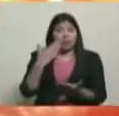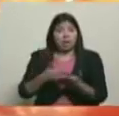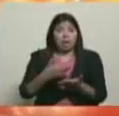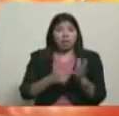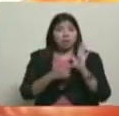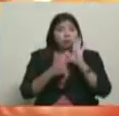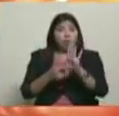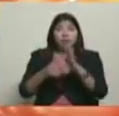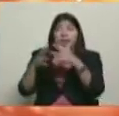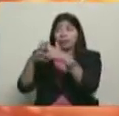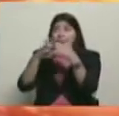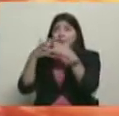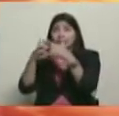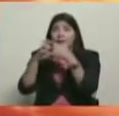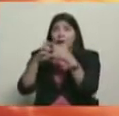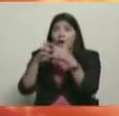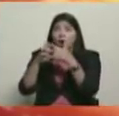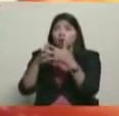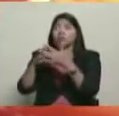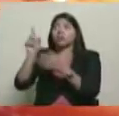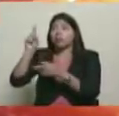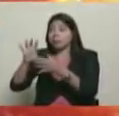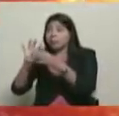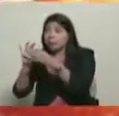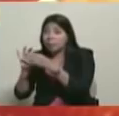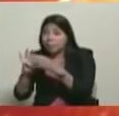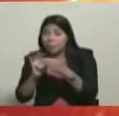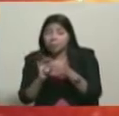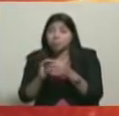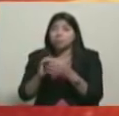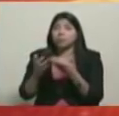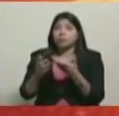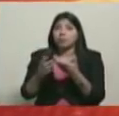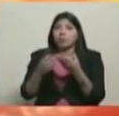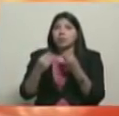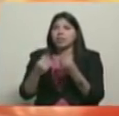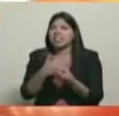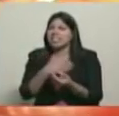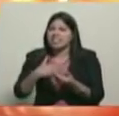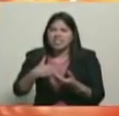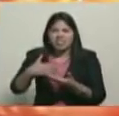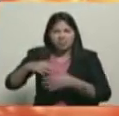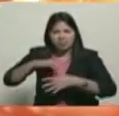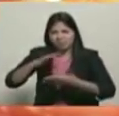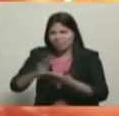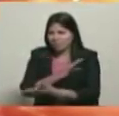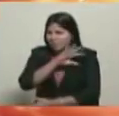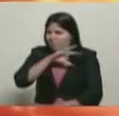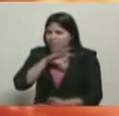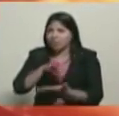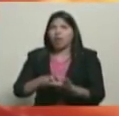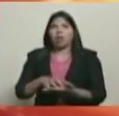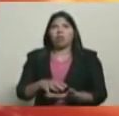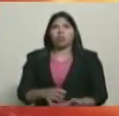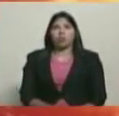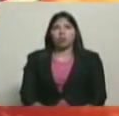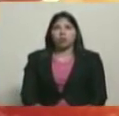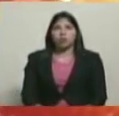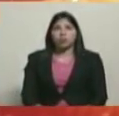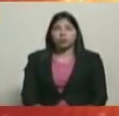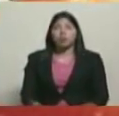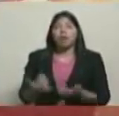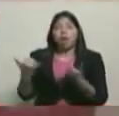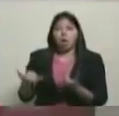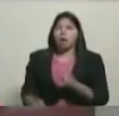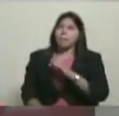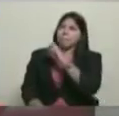mundo que Estados Unidos, con su lacayo aquí, intenta dar una vez más un golpe de Estado contra el presidente Nicolás Maduro. Ahora, constituyente, el